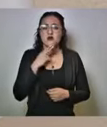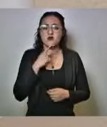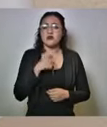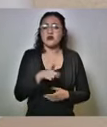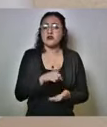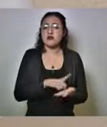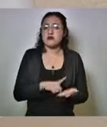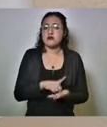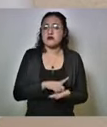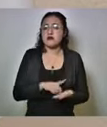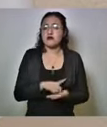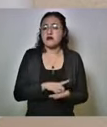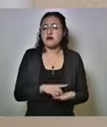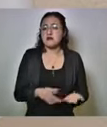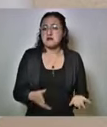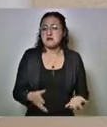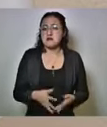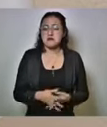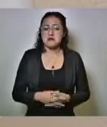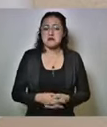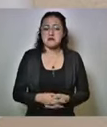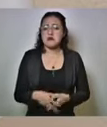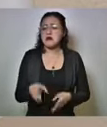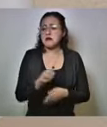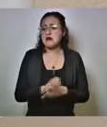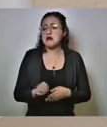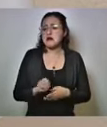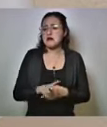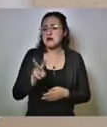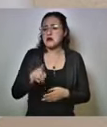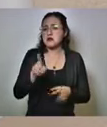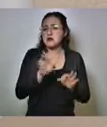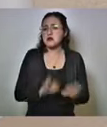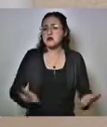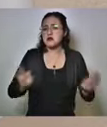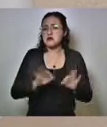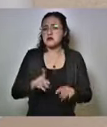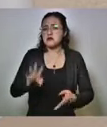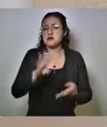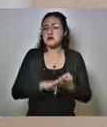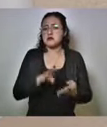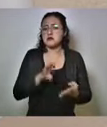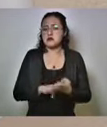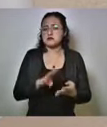entonces es muy importante la detención